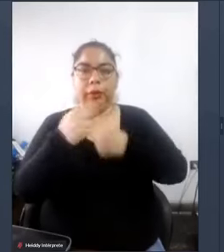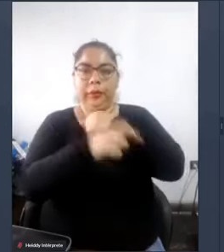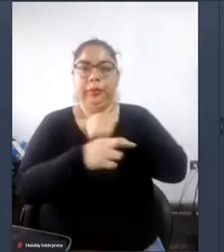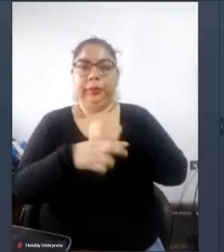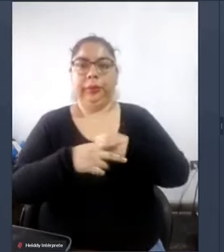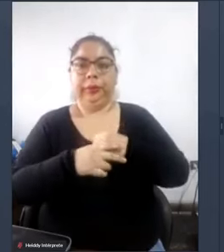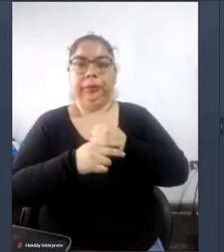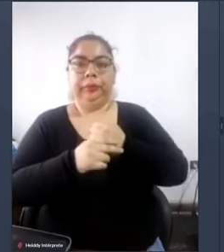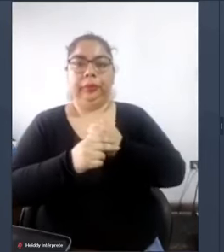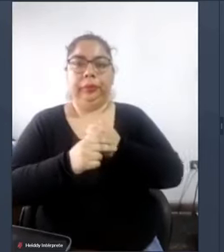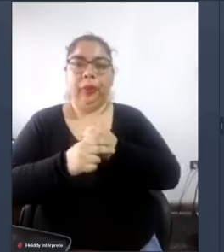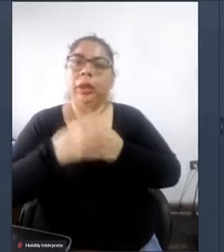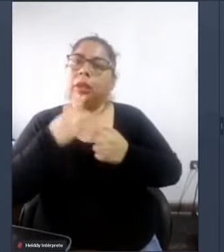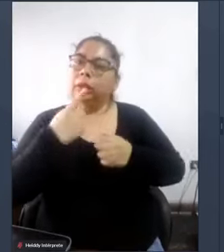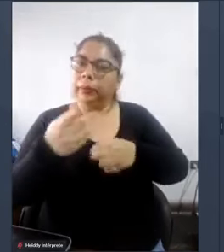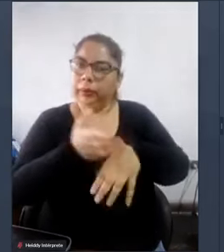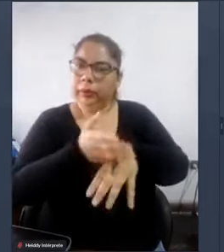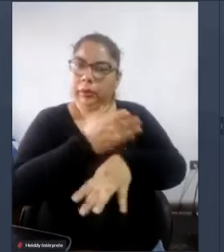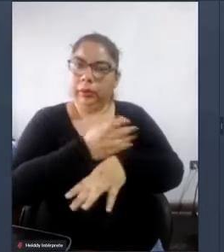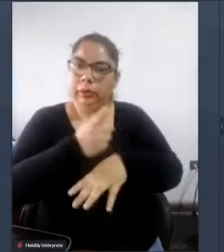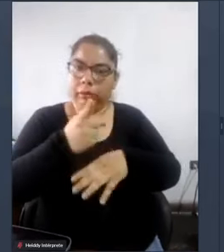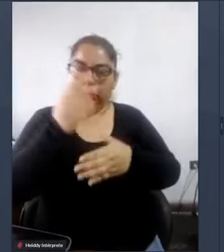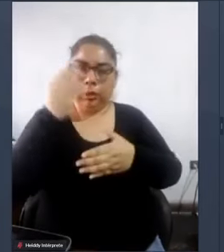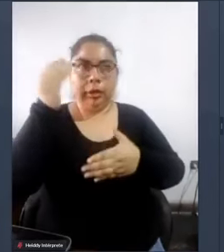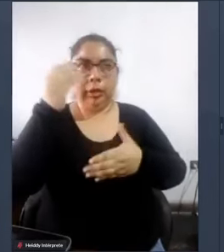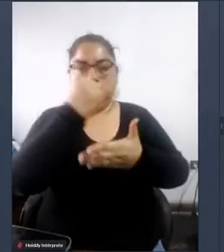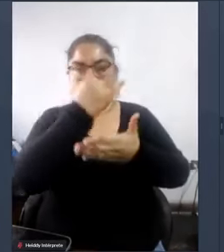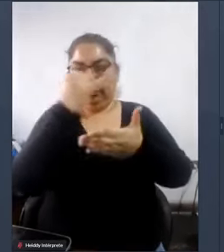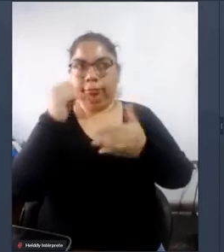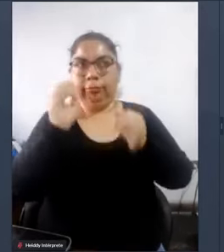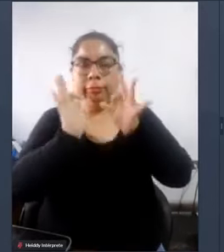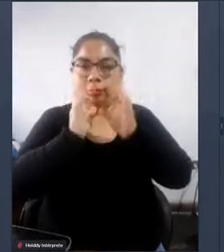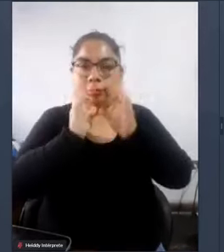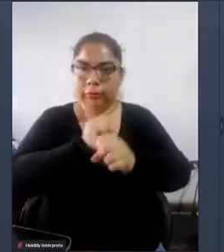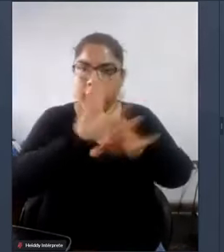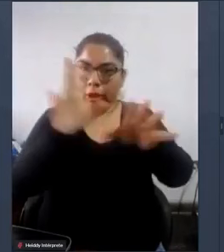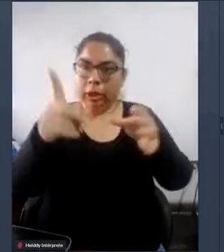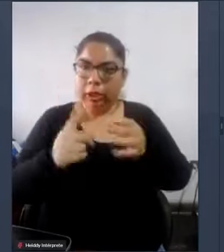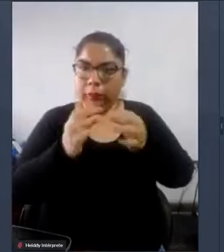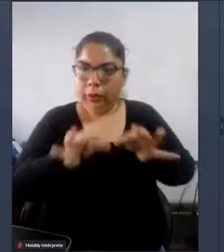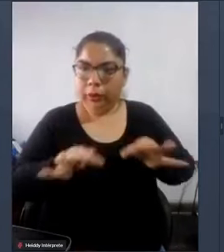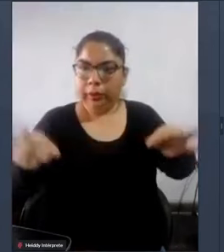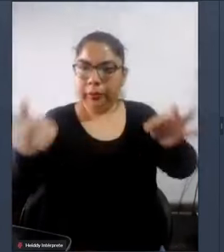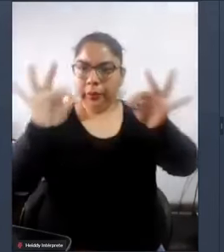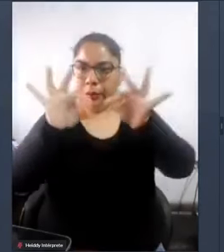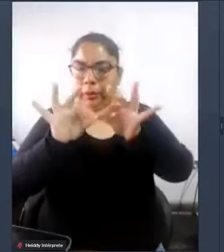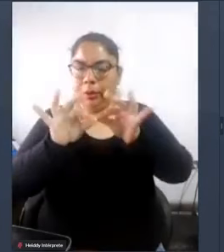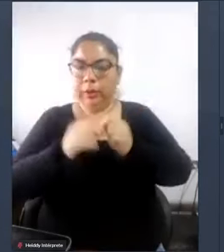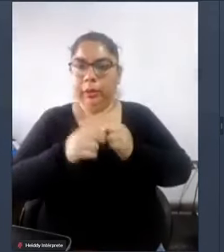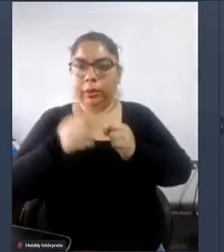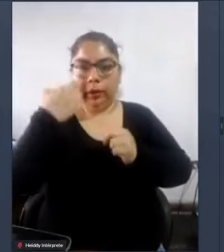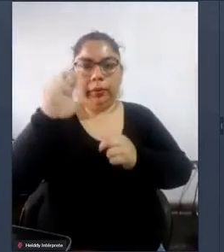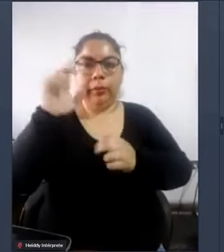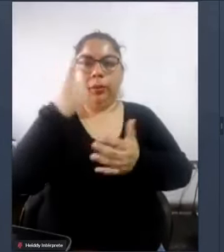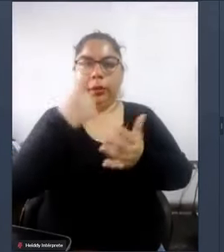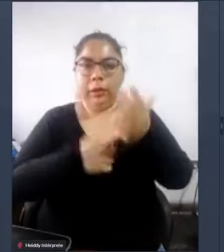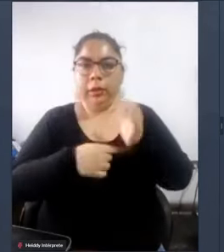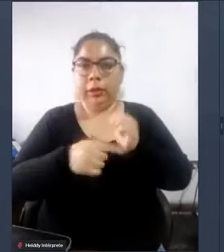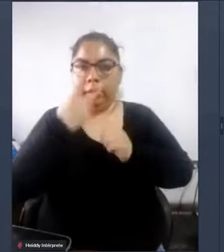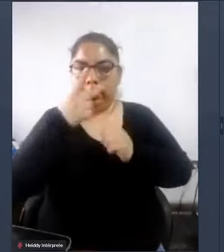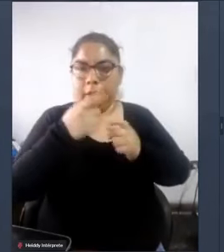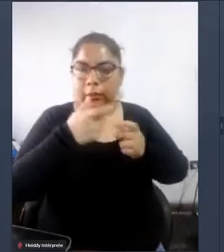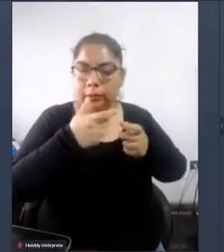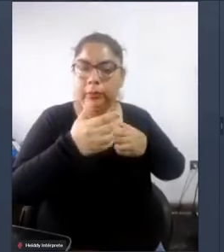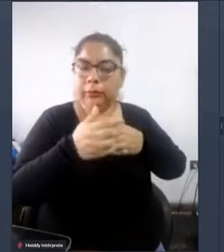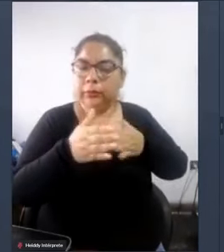se mencionó también que la tecnología es un instrumento importantísimo justamente para lograr lo que estamos persiguiendo